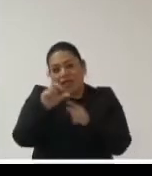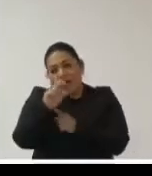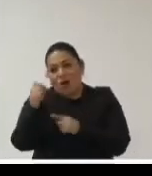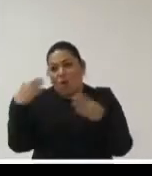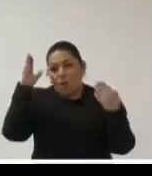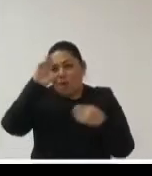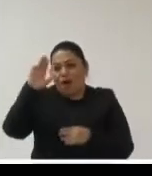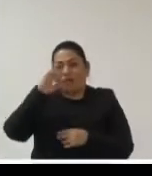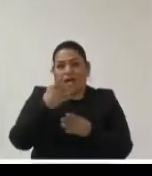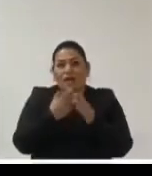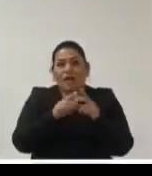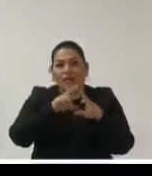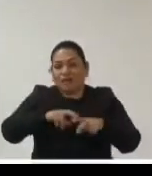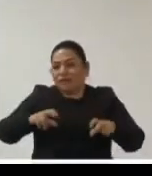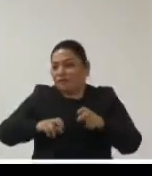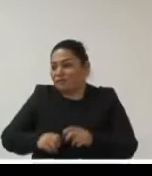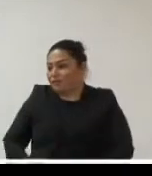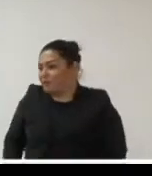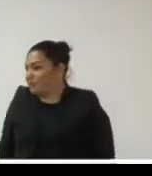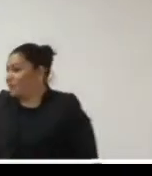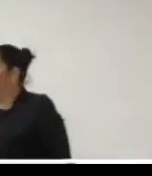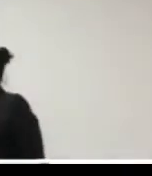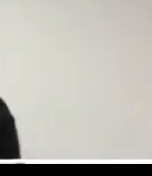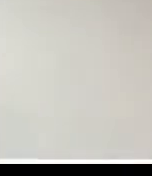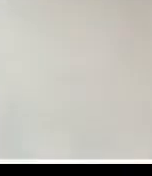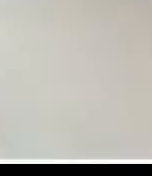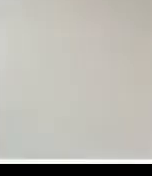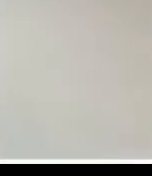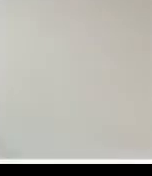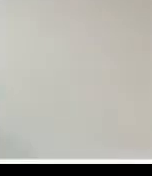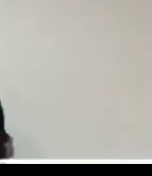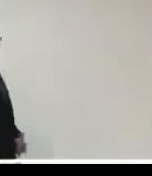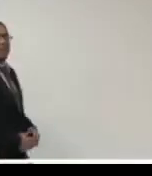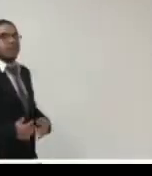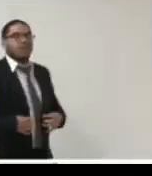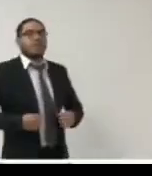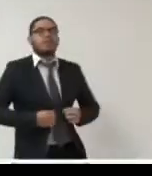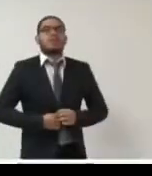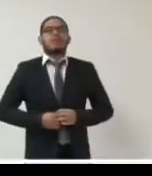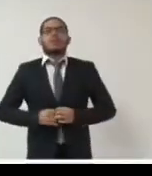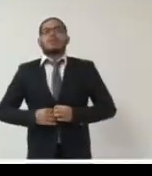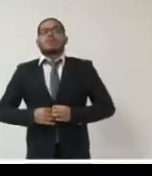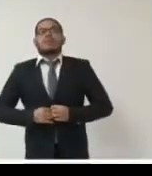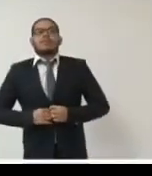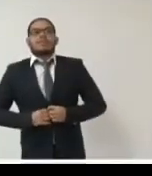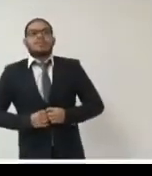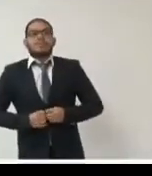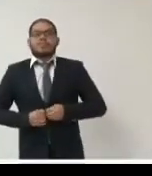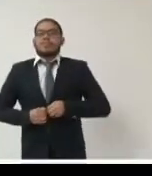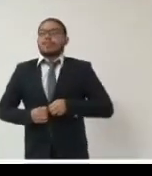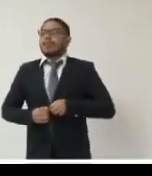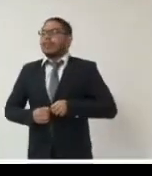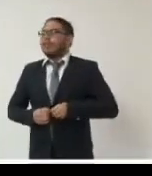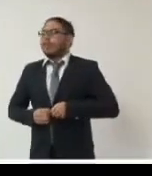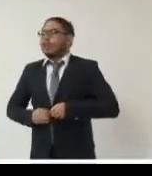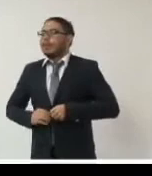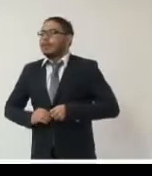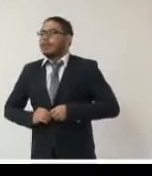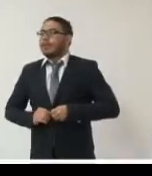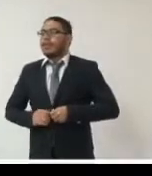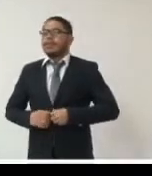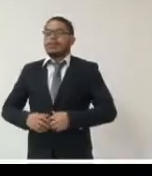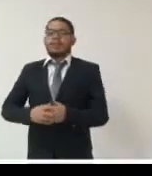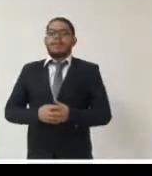panelistas pero sí me gustaría compartir que evidentemente la construcción